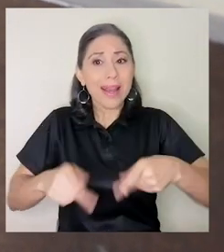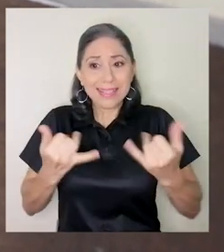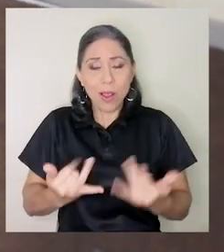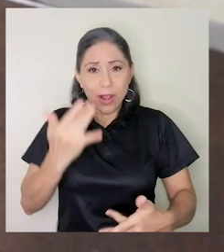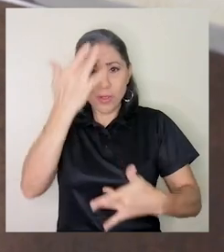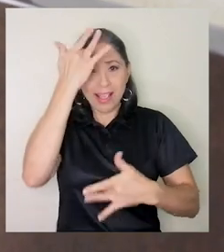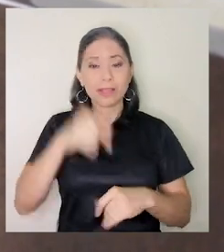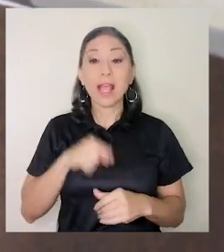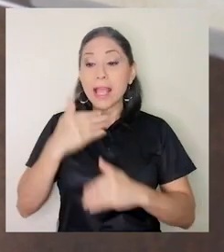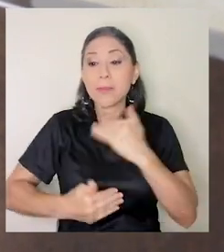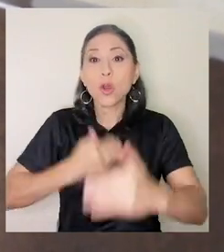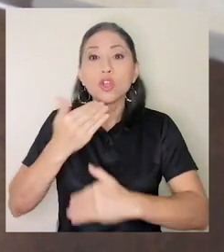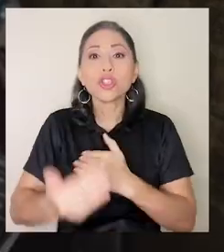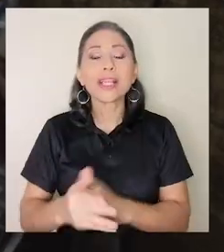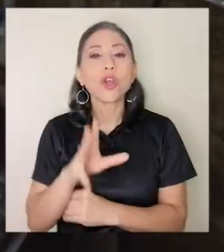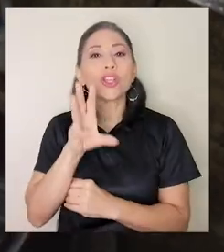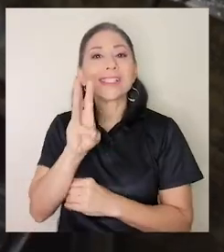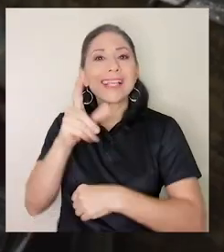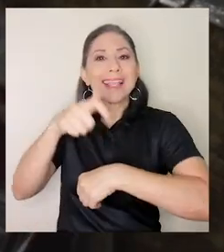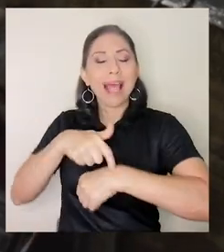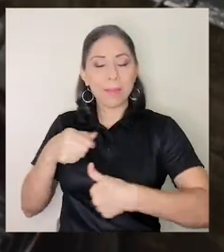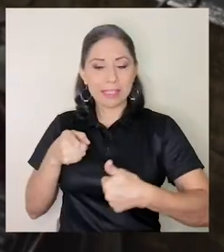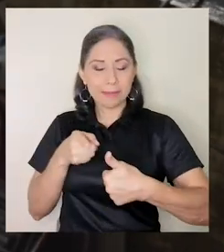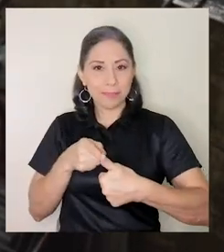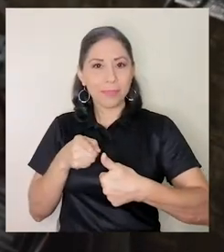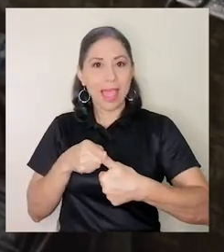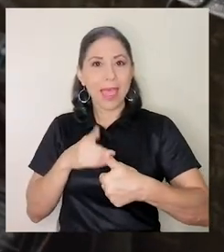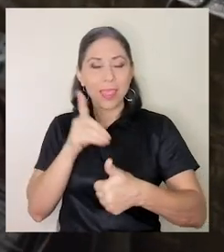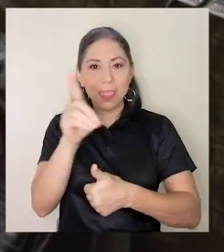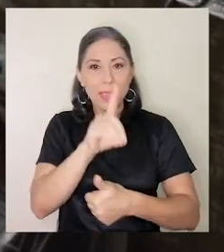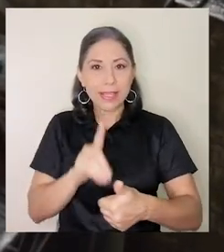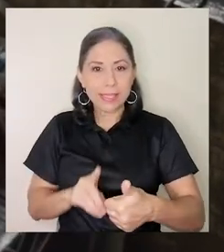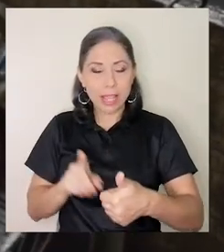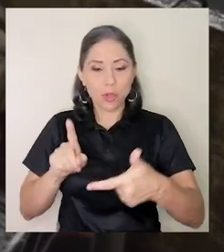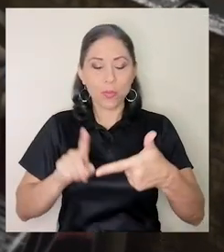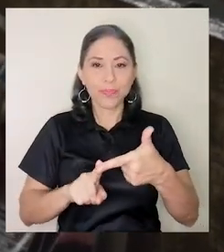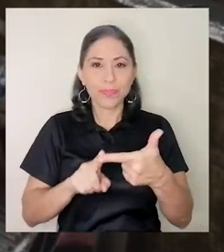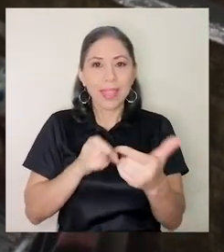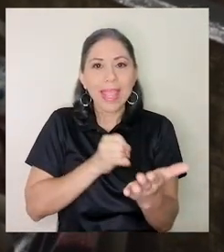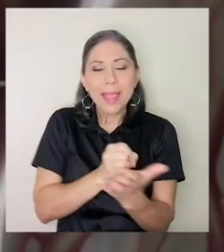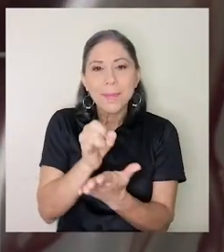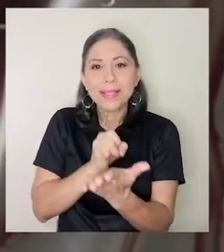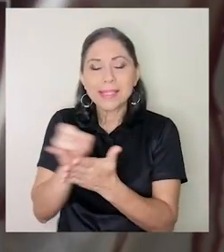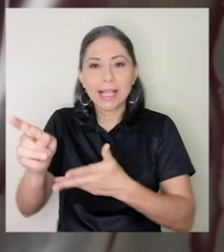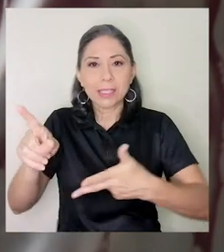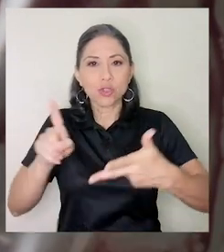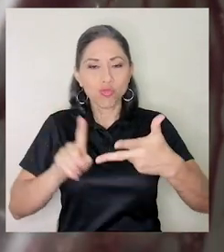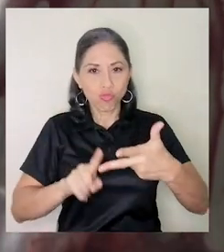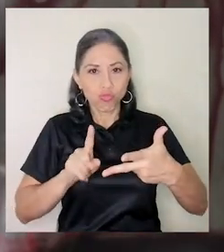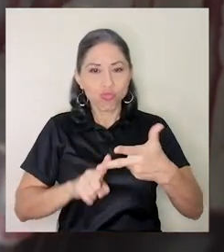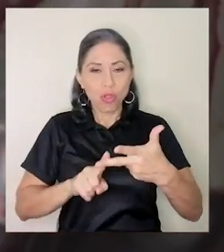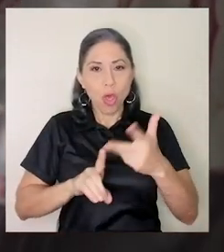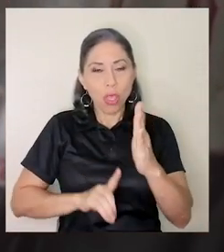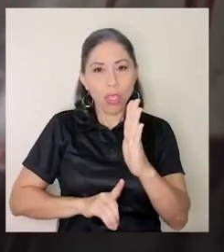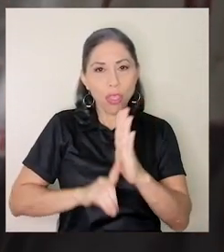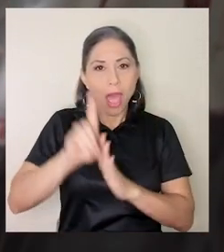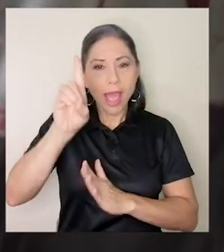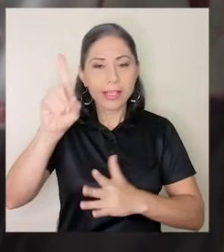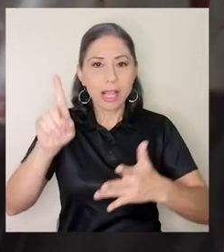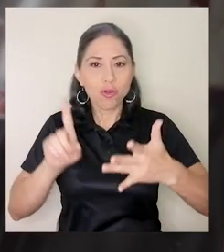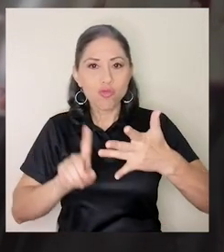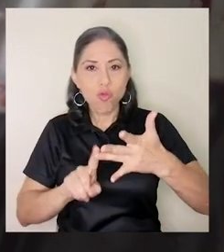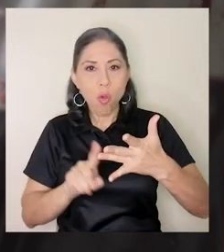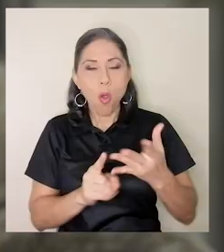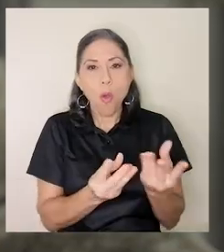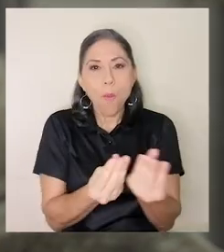constó de seis etapas. La etapa de diseño, de investigación, la etapa de desarrollo, de